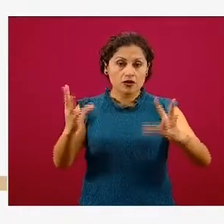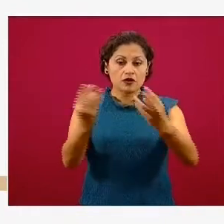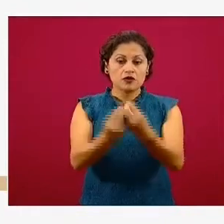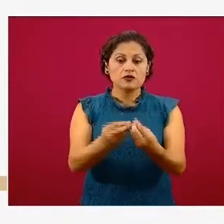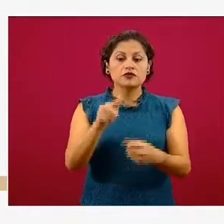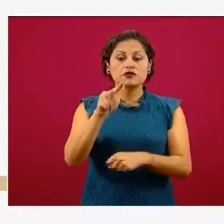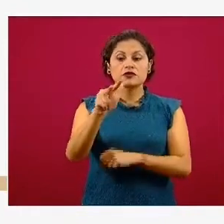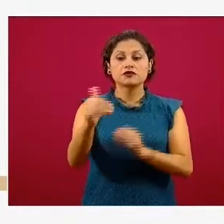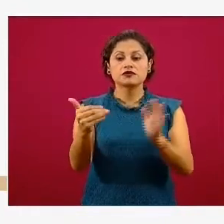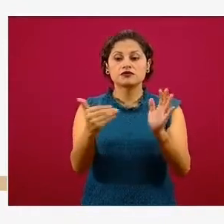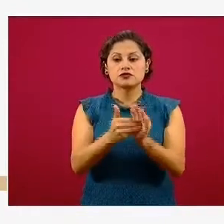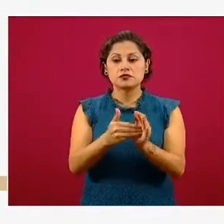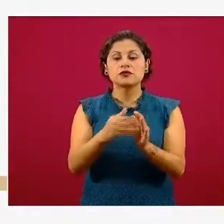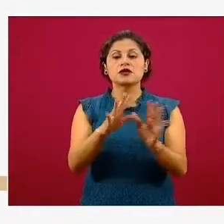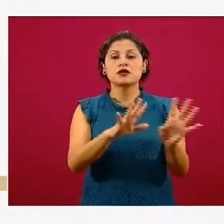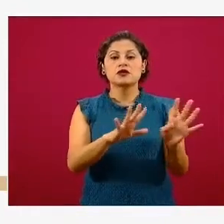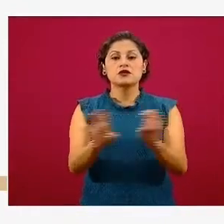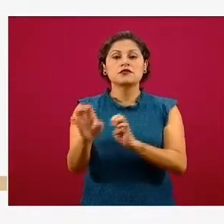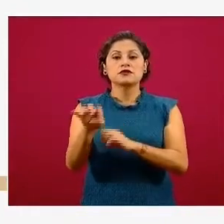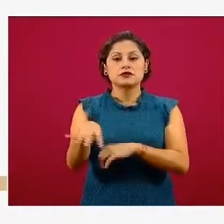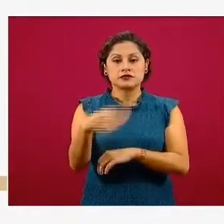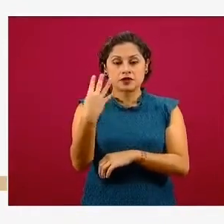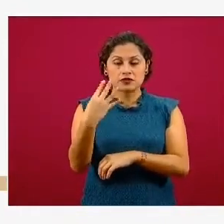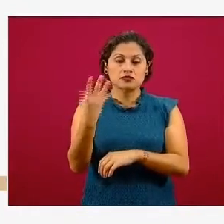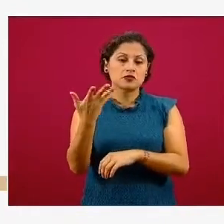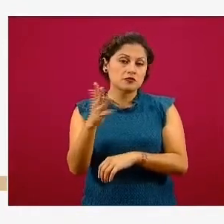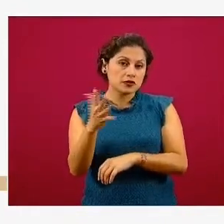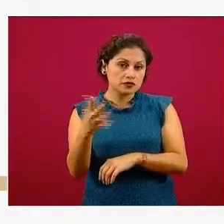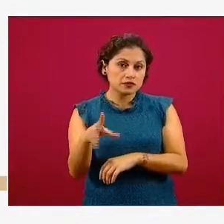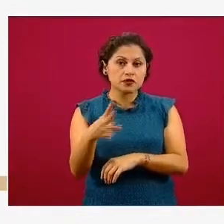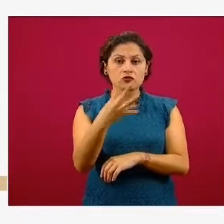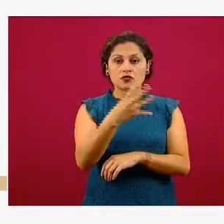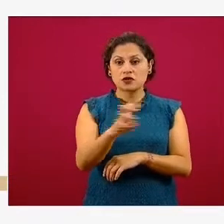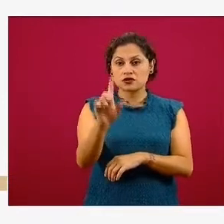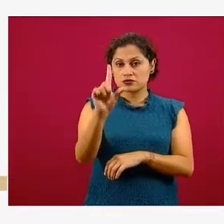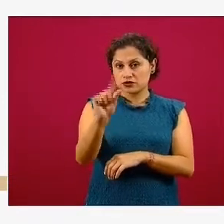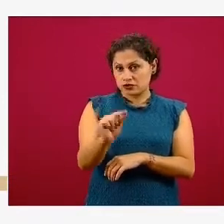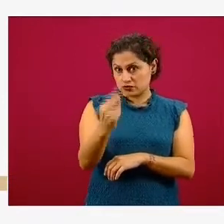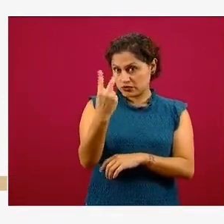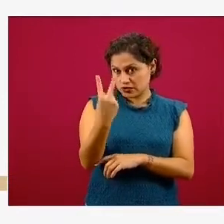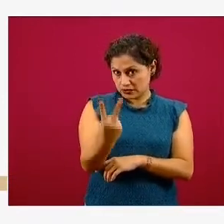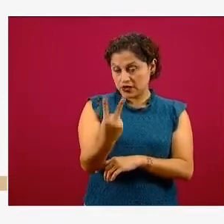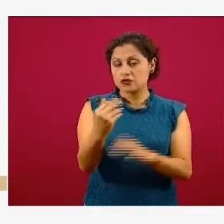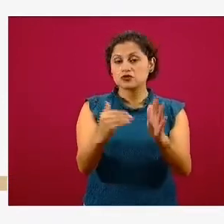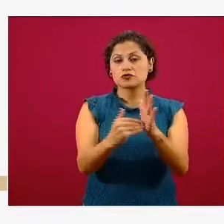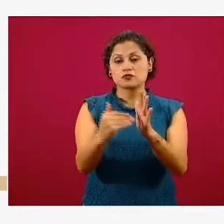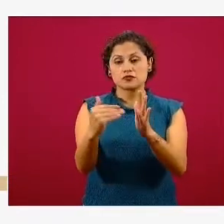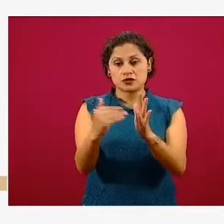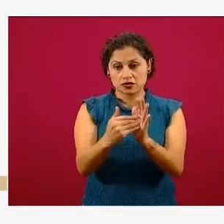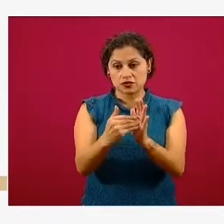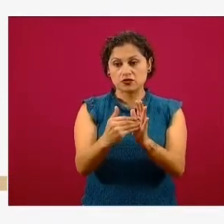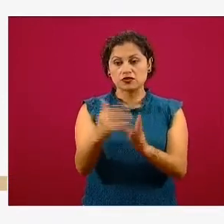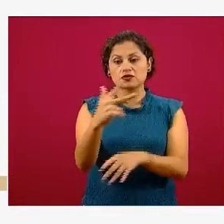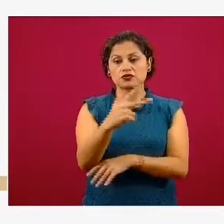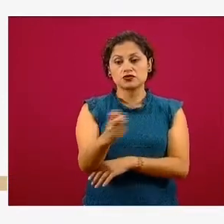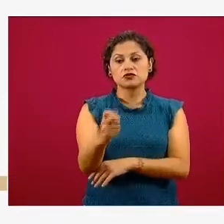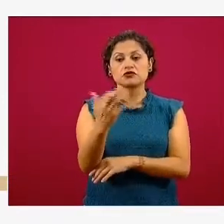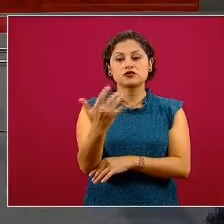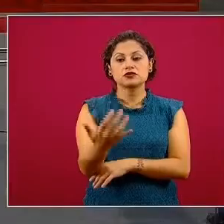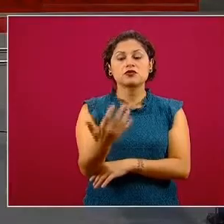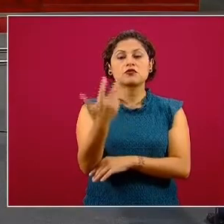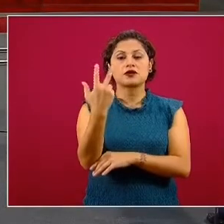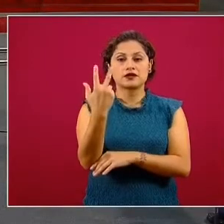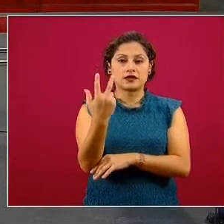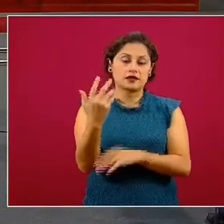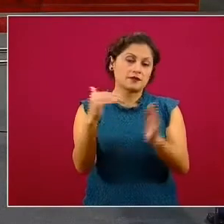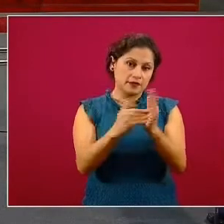914 pagos por un total de 472 millones 850 mil pesos. Es